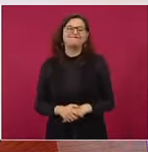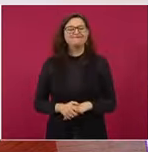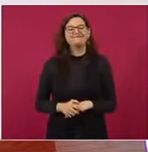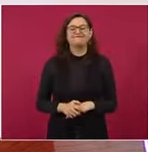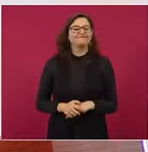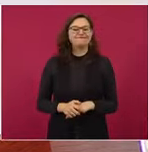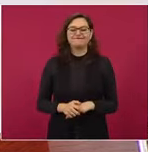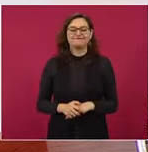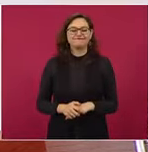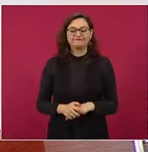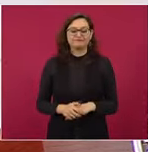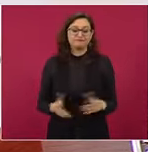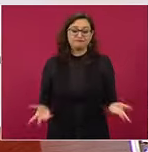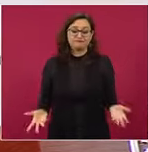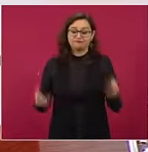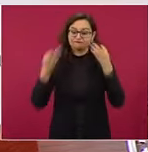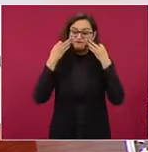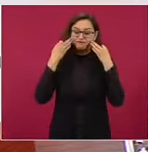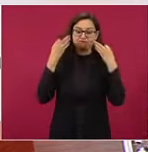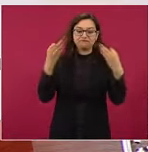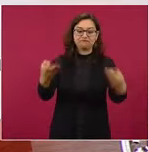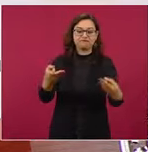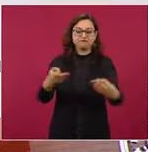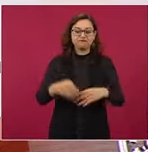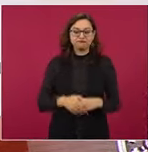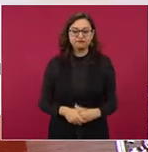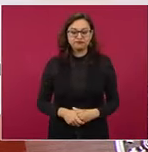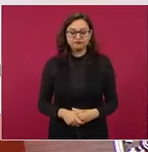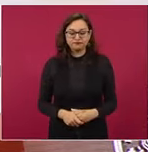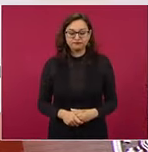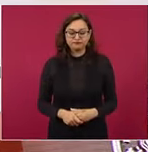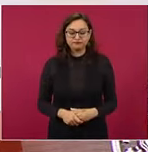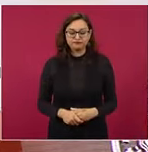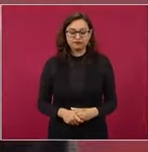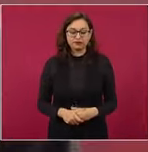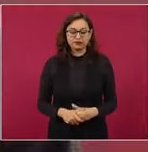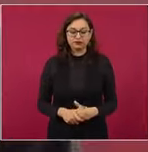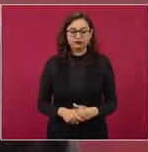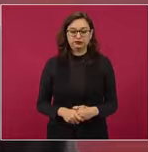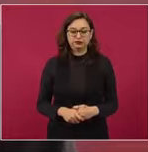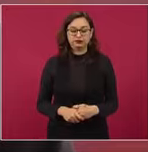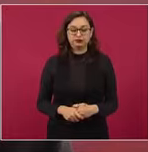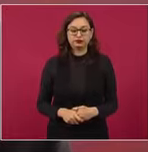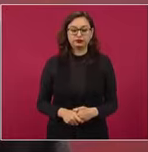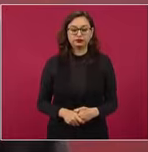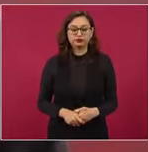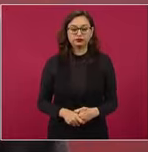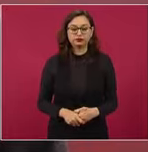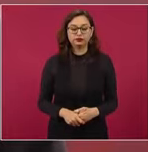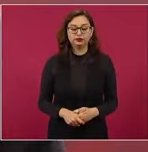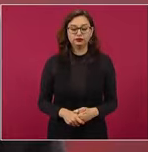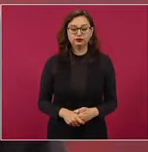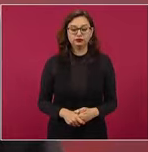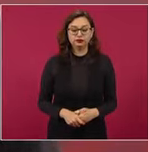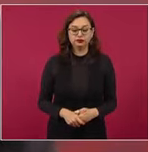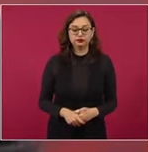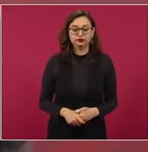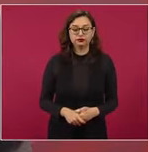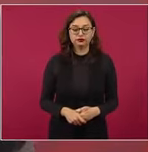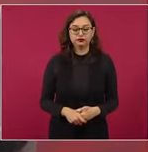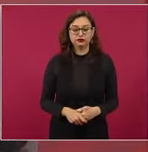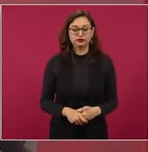Y eso está demostrado. La gente siempre, siempre, siempre